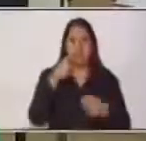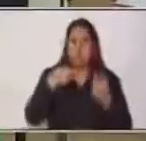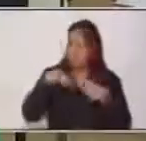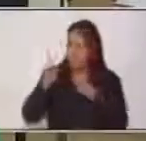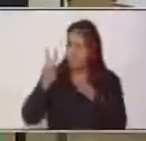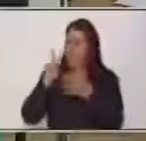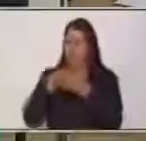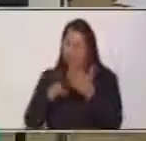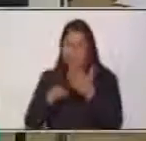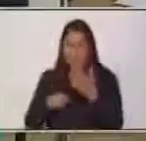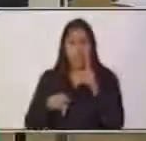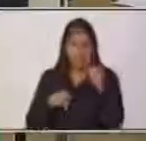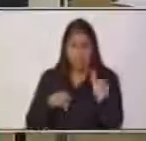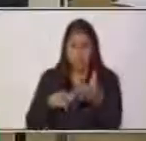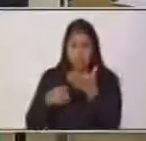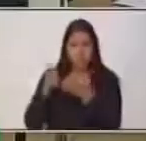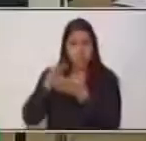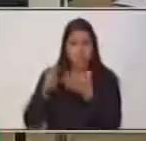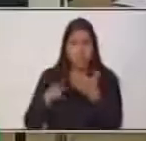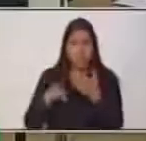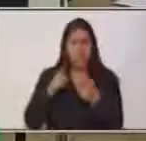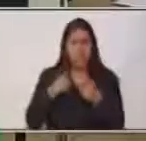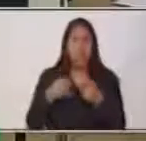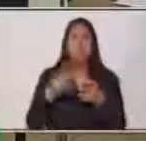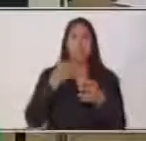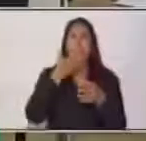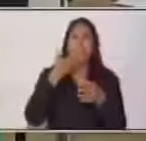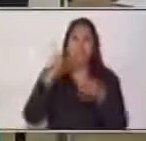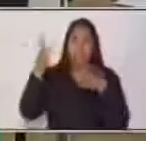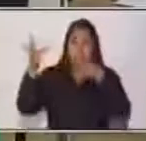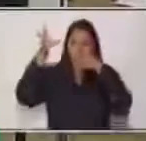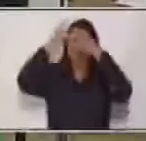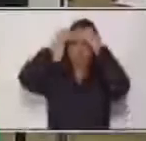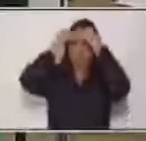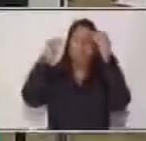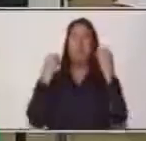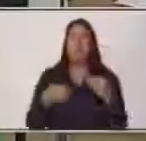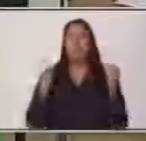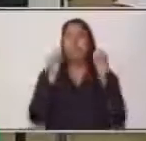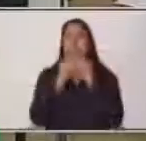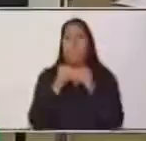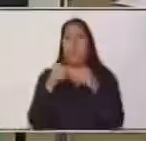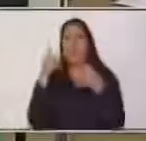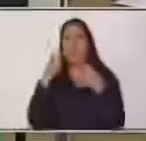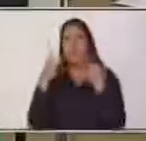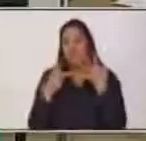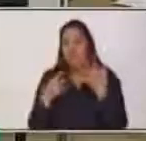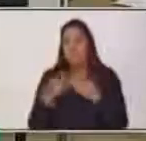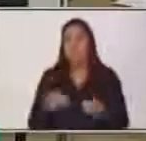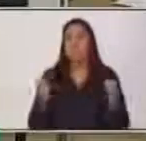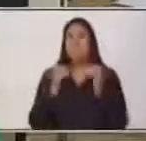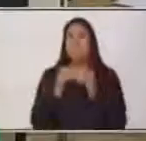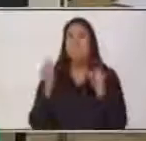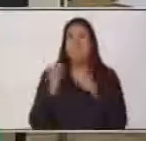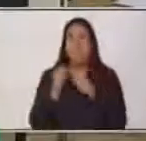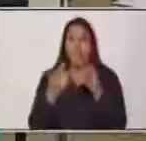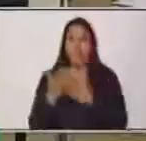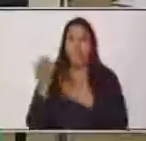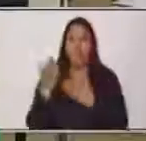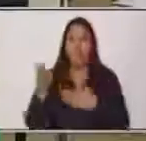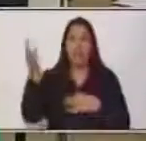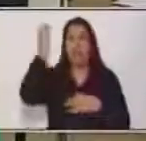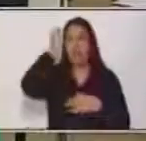tipo de lectura para que su redacción, su vocabulario y su léxico tenga una fluidez muy